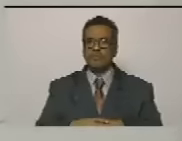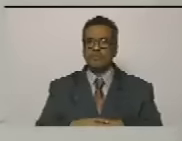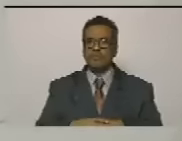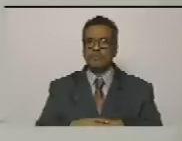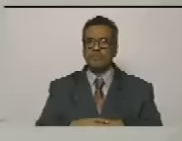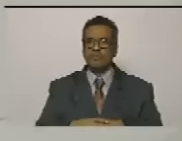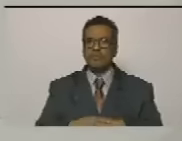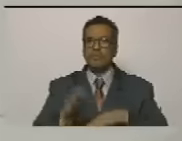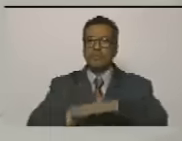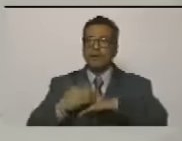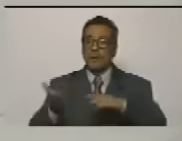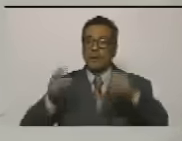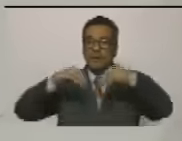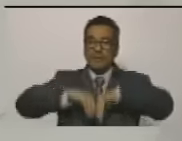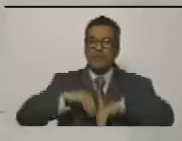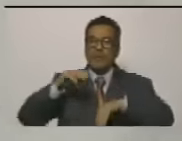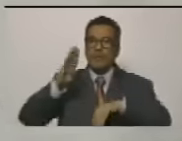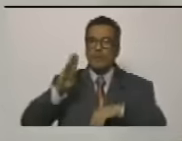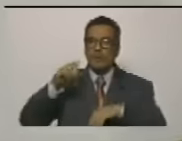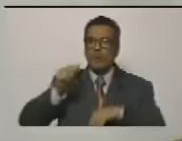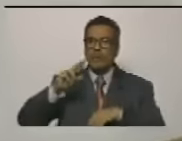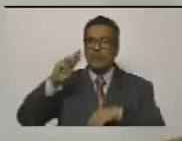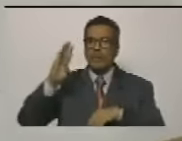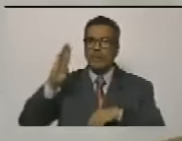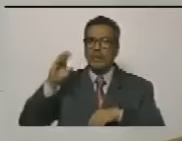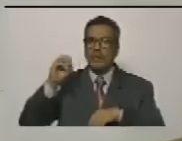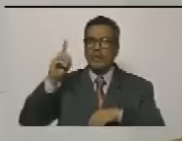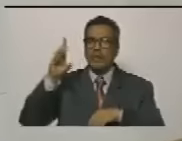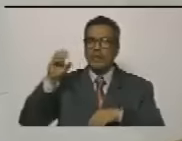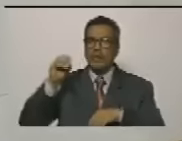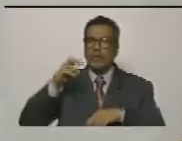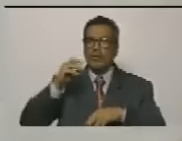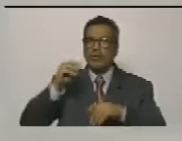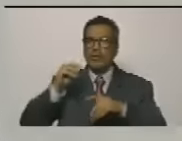porque ese acuerdo de barbados está guindando sin semango